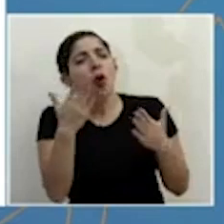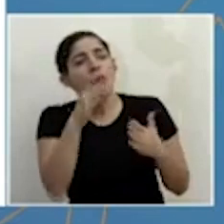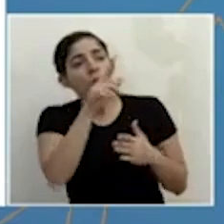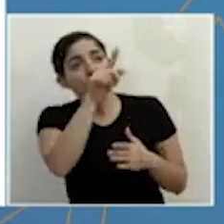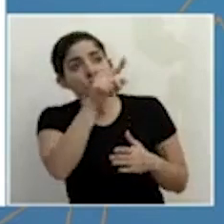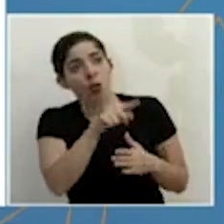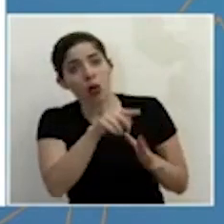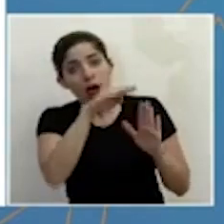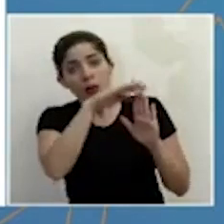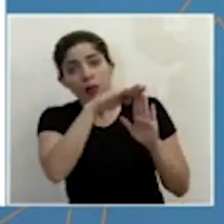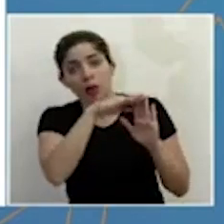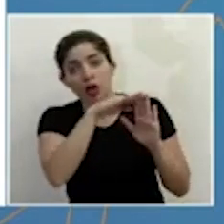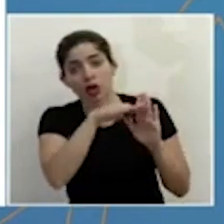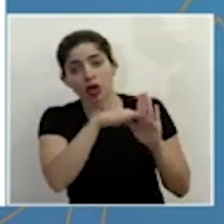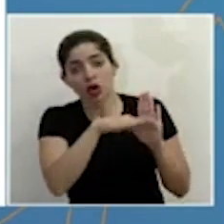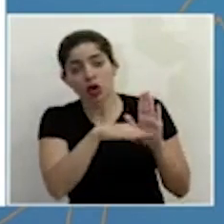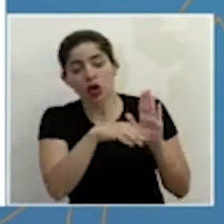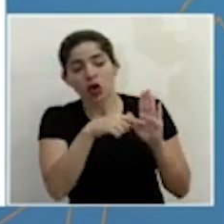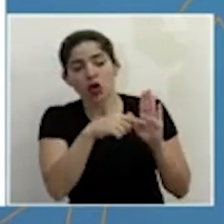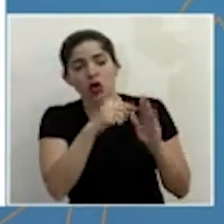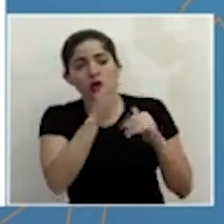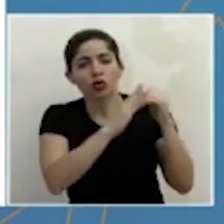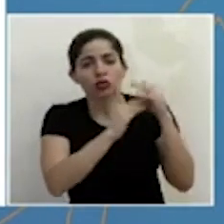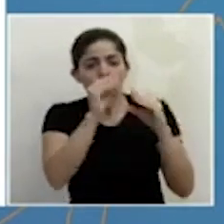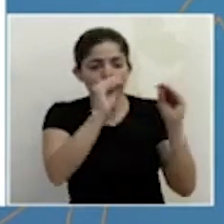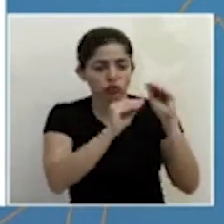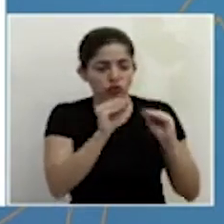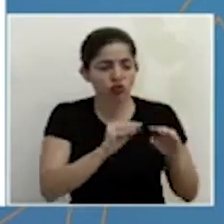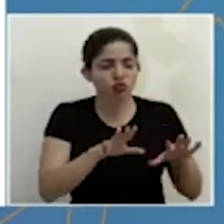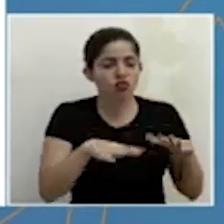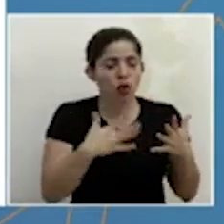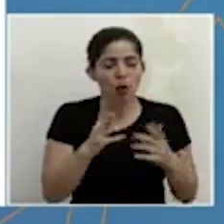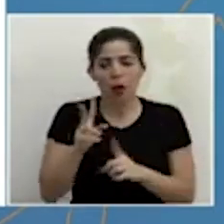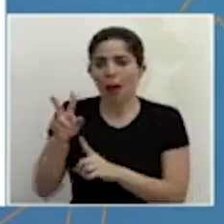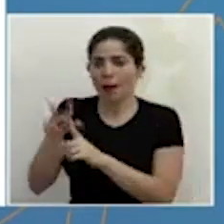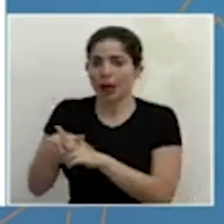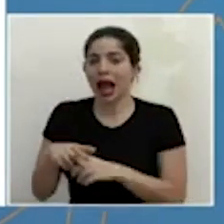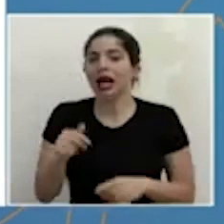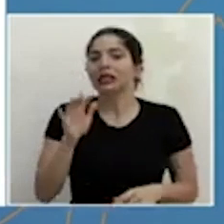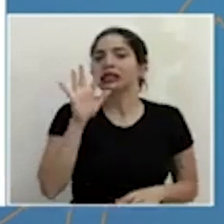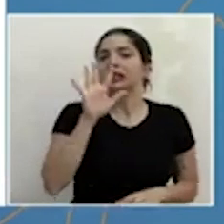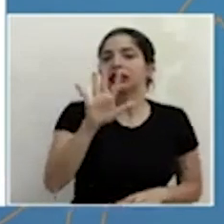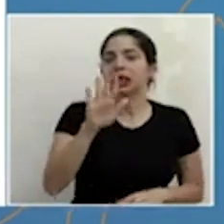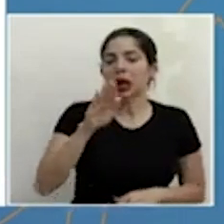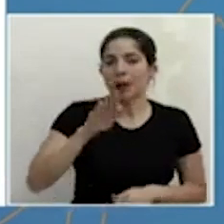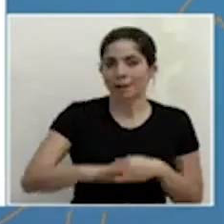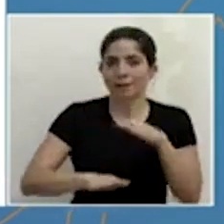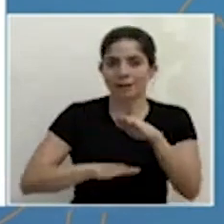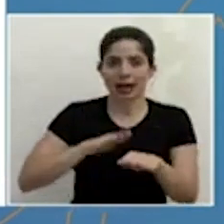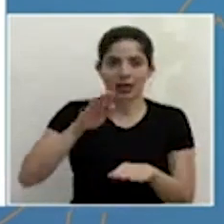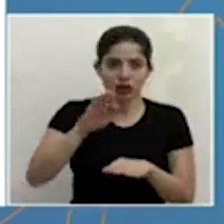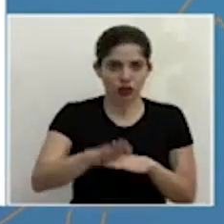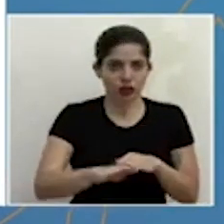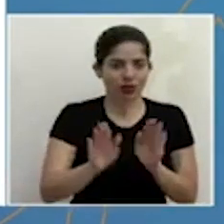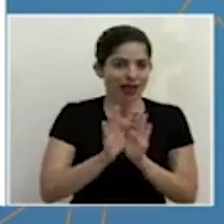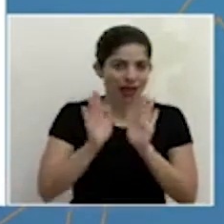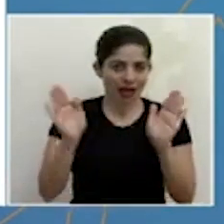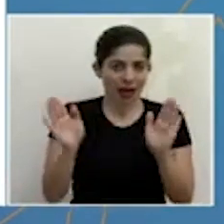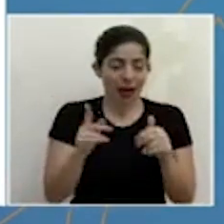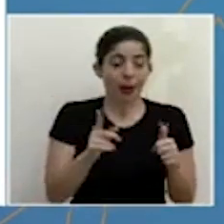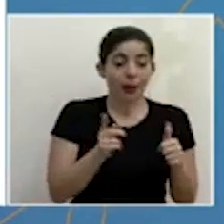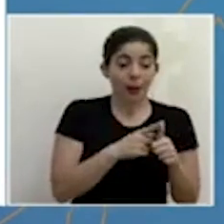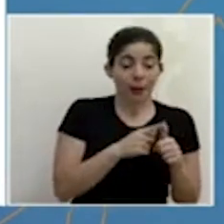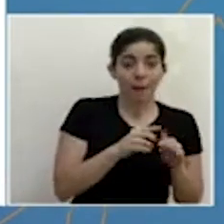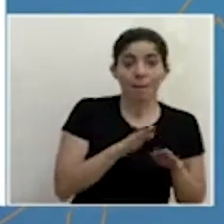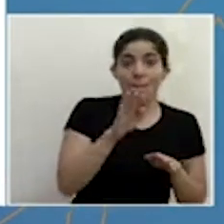protocolos deben construirse y ponerse en práctica son cinco pasos en términos generales el primer